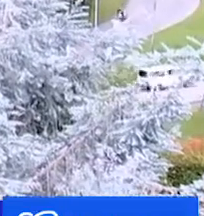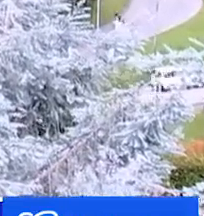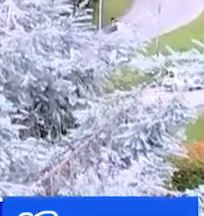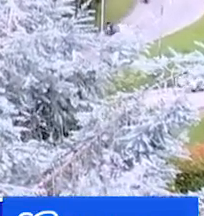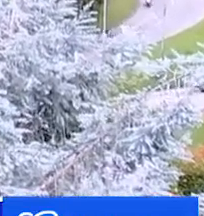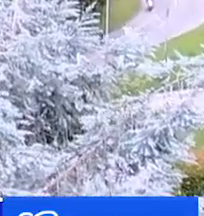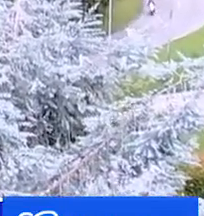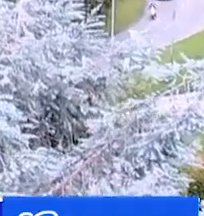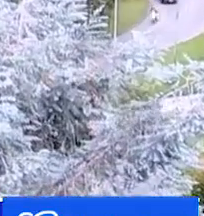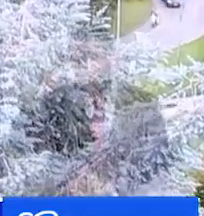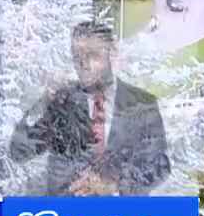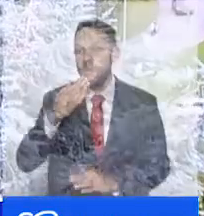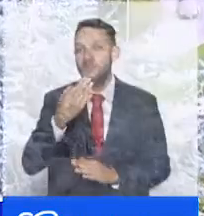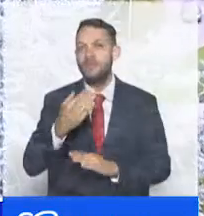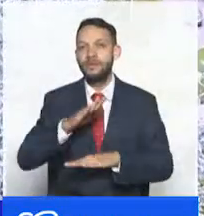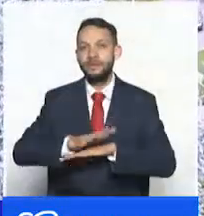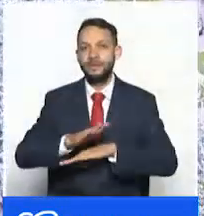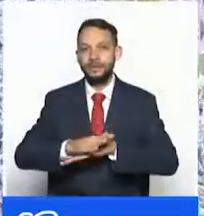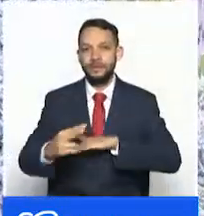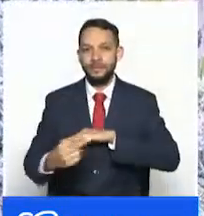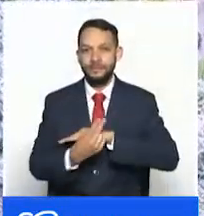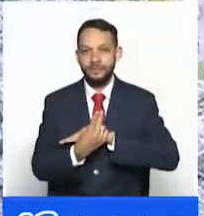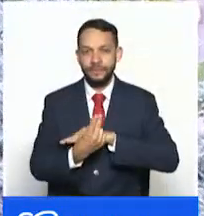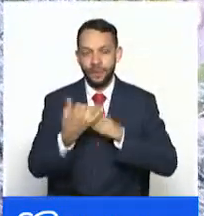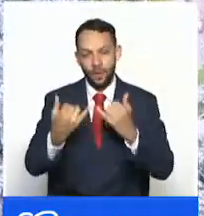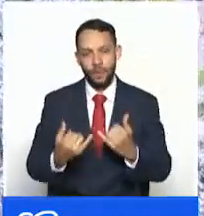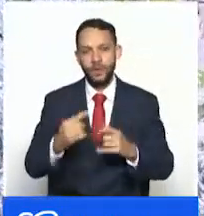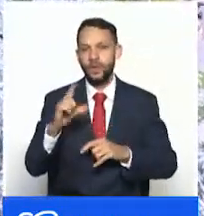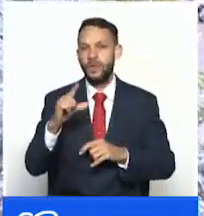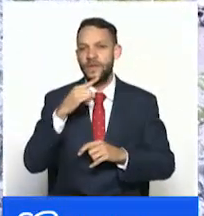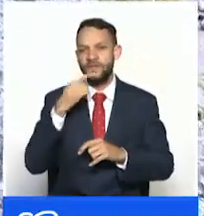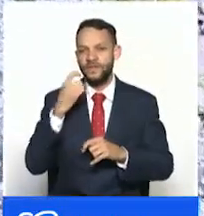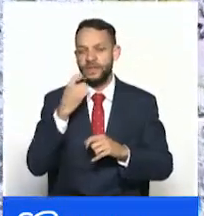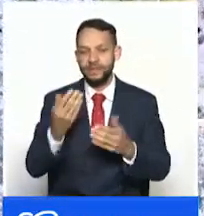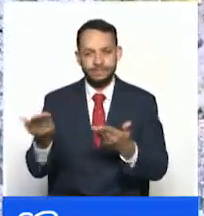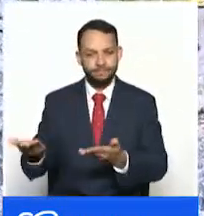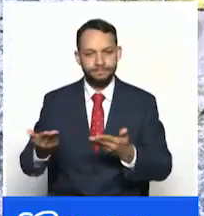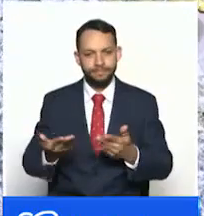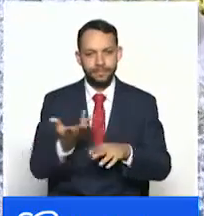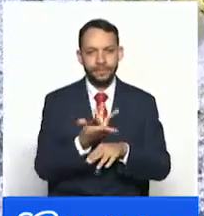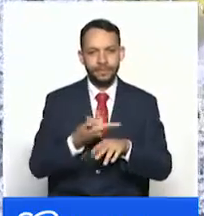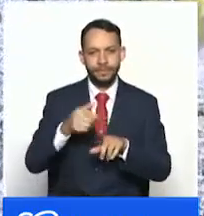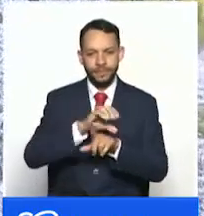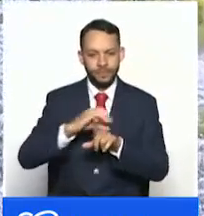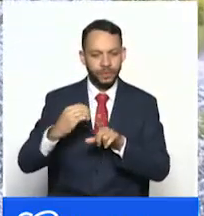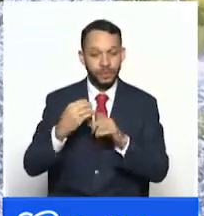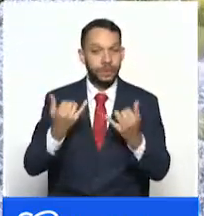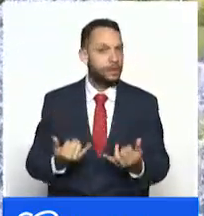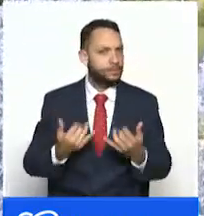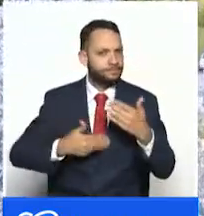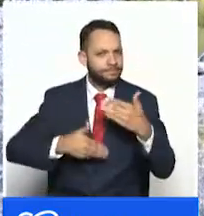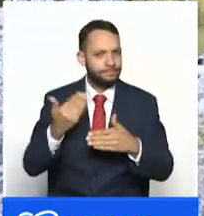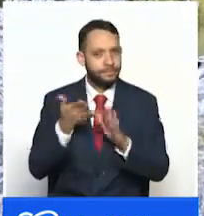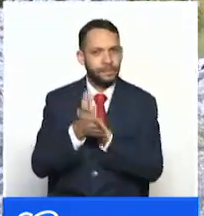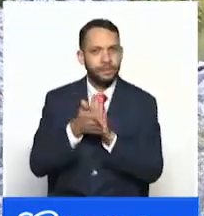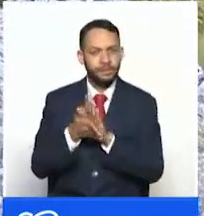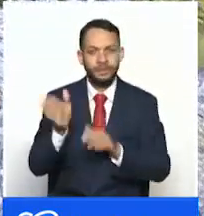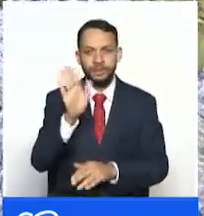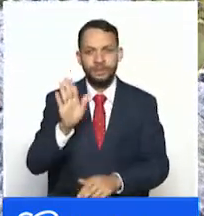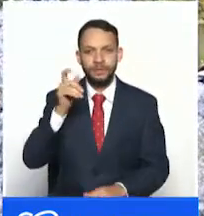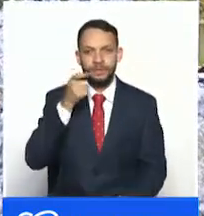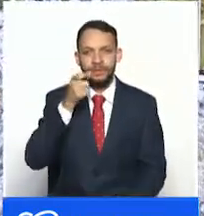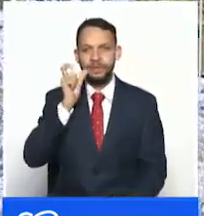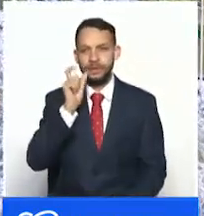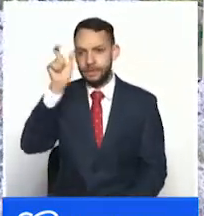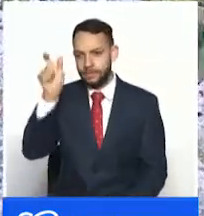Hola muy buenas tardes feliz lunes festivo bienvenidos a Sin Estrés inicio con información de Caldas el